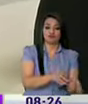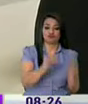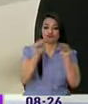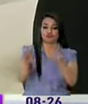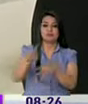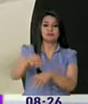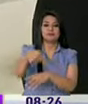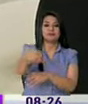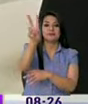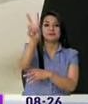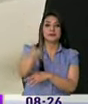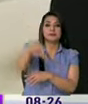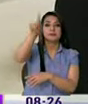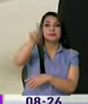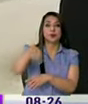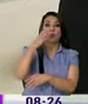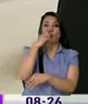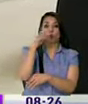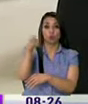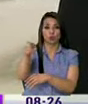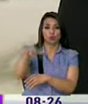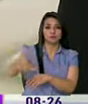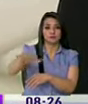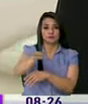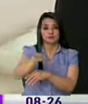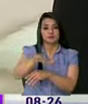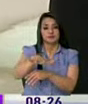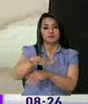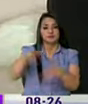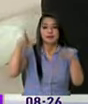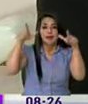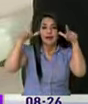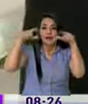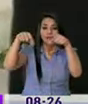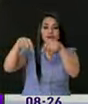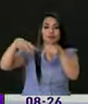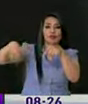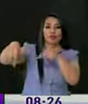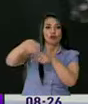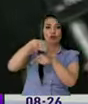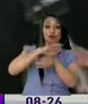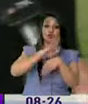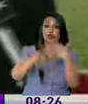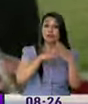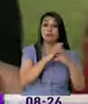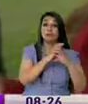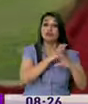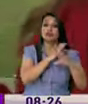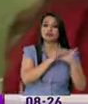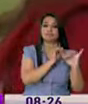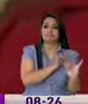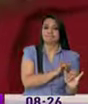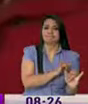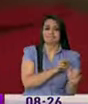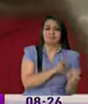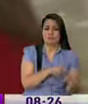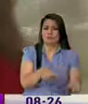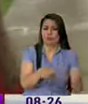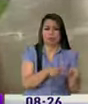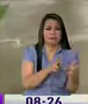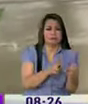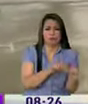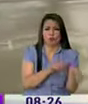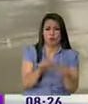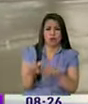viernes primero de junio a ese terminal Labrador y toda la operación de alimentadores se mantiene exactamente igual